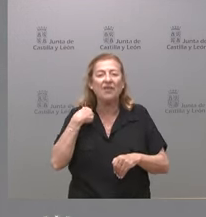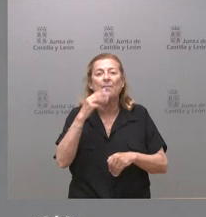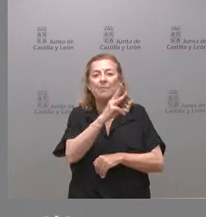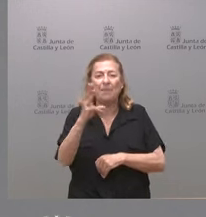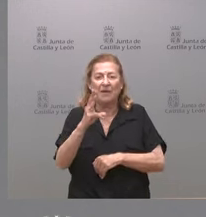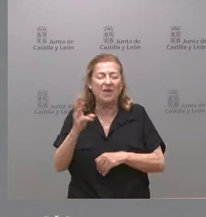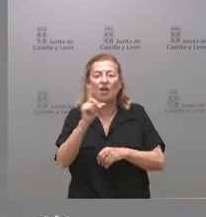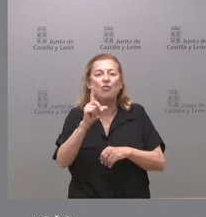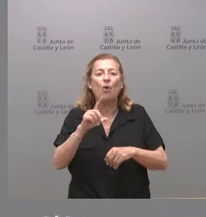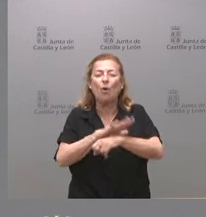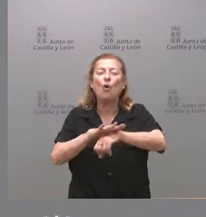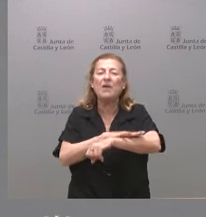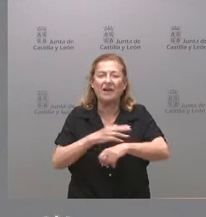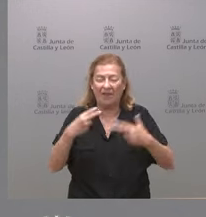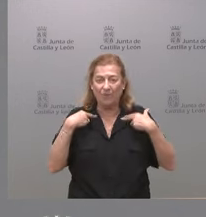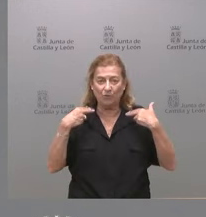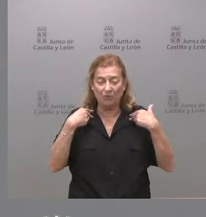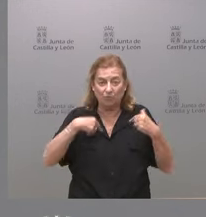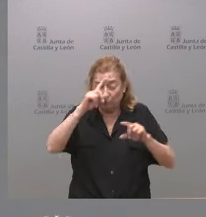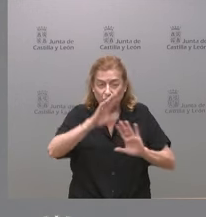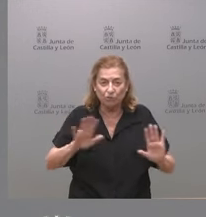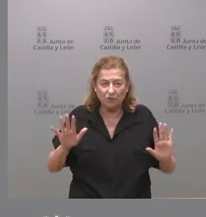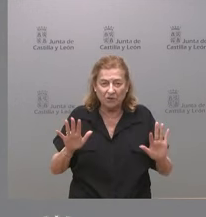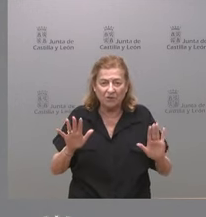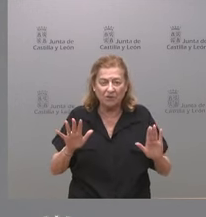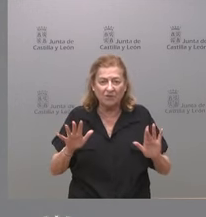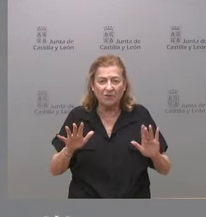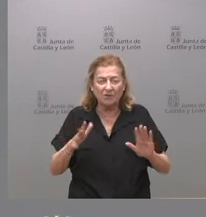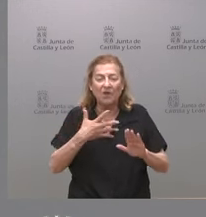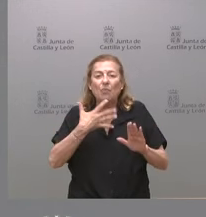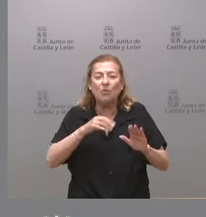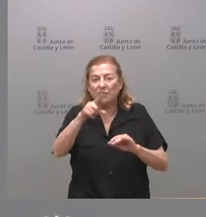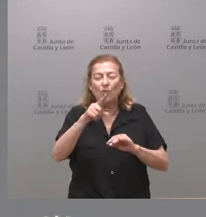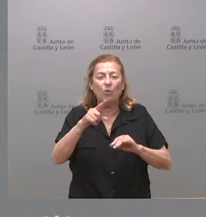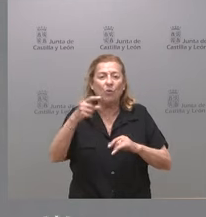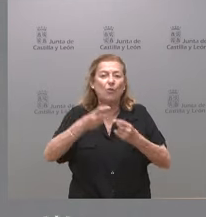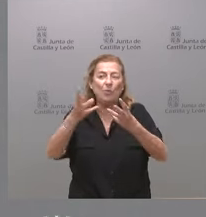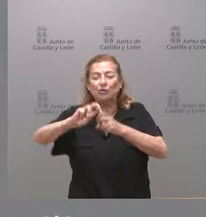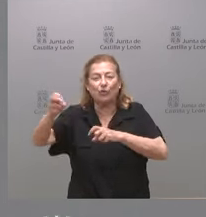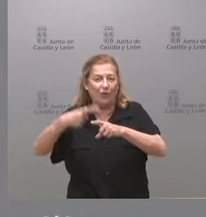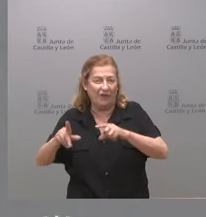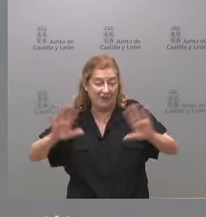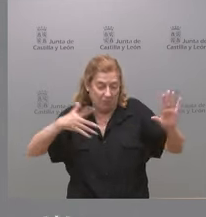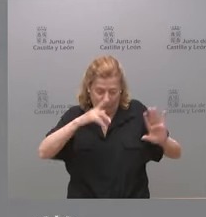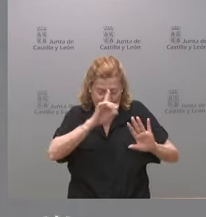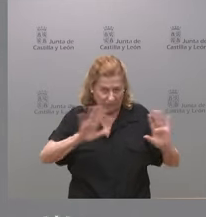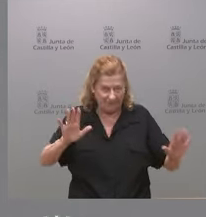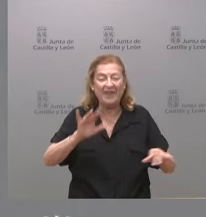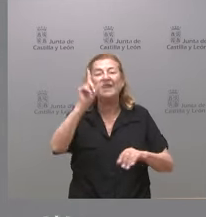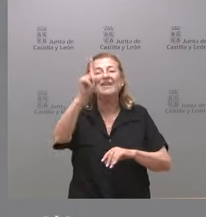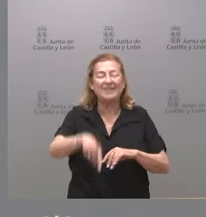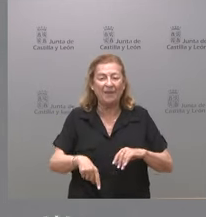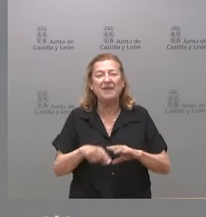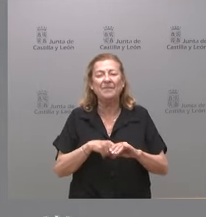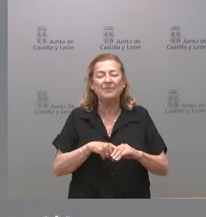no gobierna la diputación pero bueno no sé si igual manejan otras cifras y a propósito de la postura